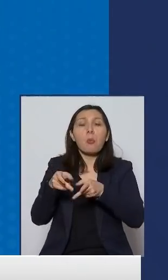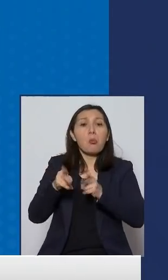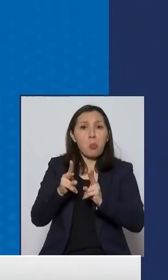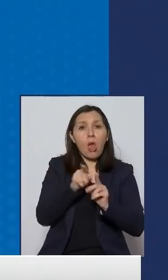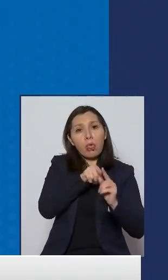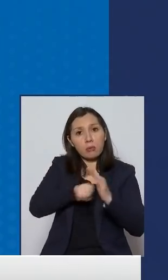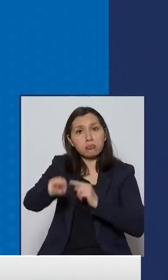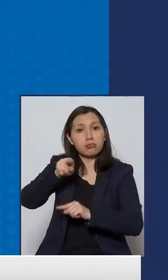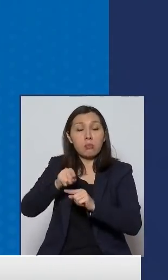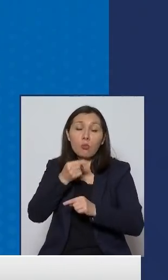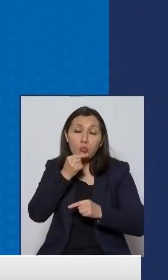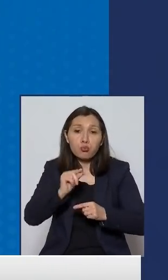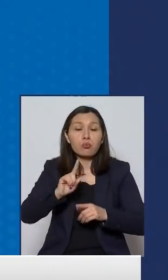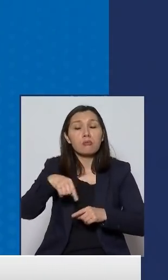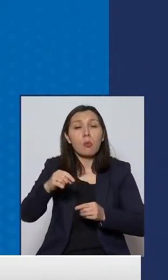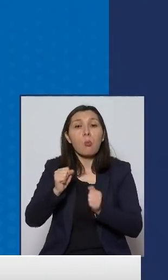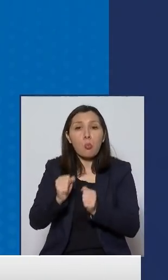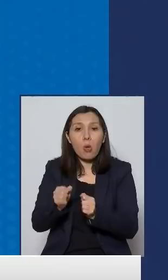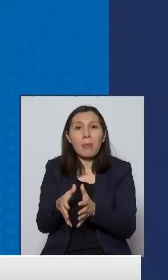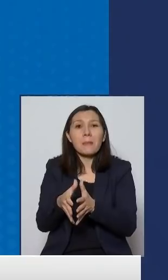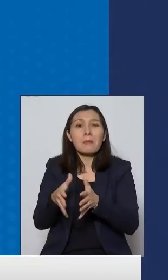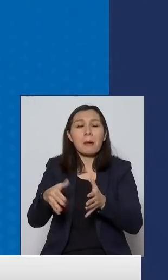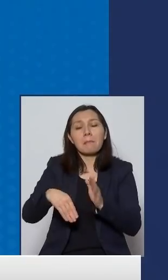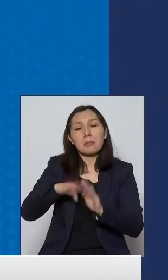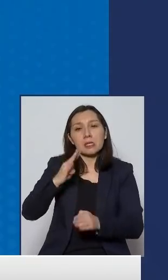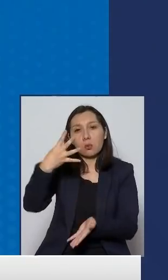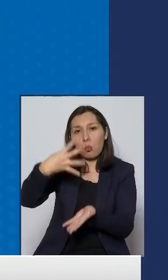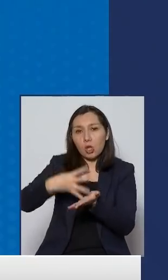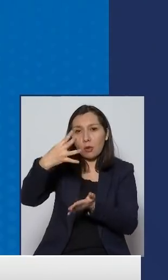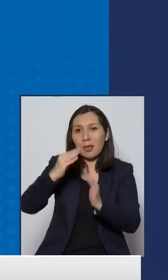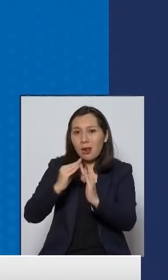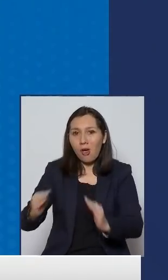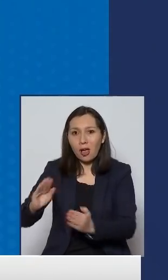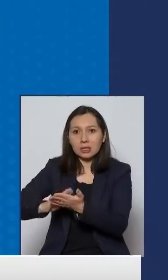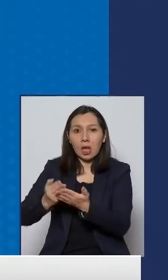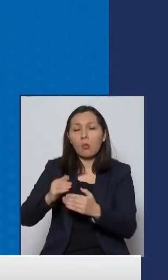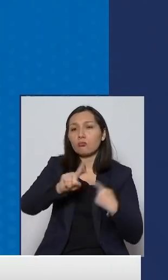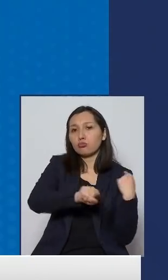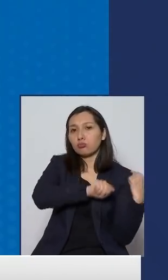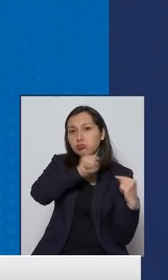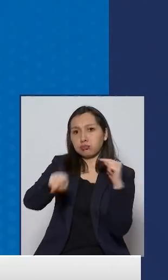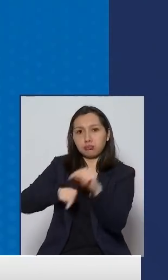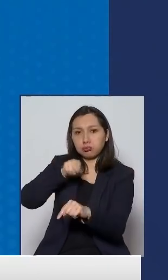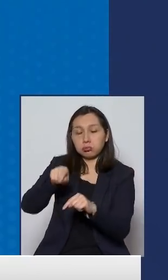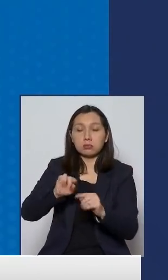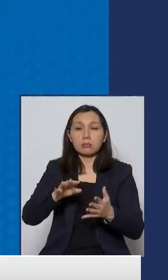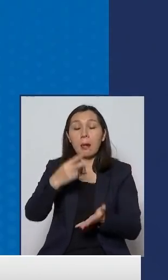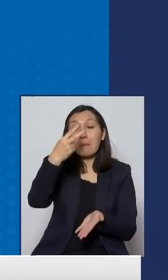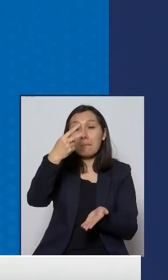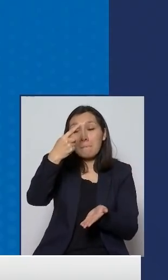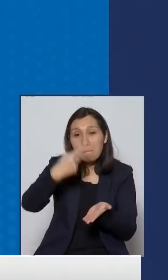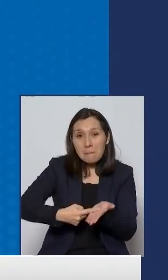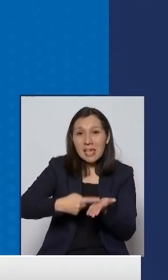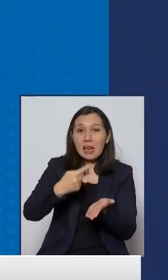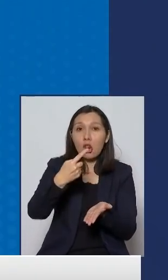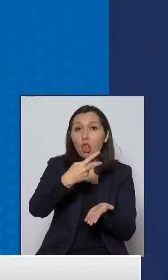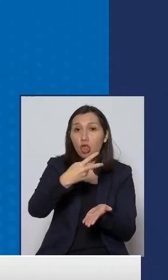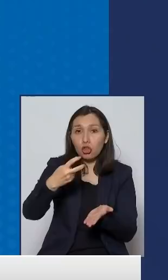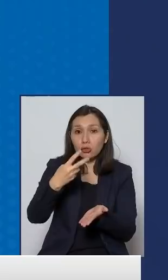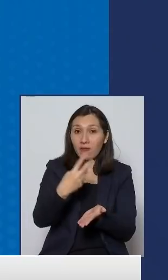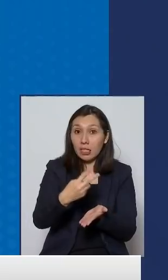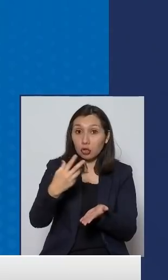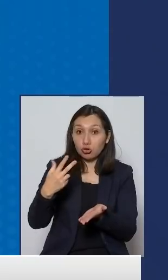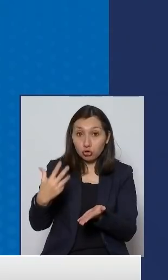esperamos llegar en pocos días a más de 4.000 y están 1.228 de estos